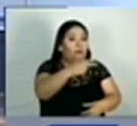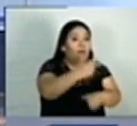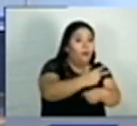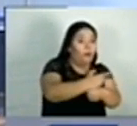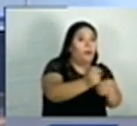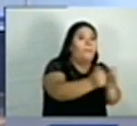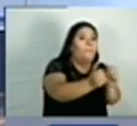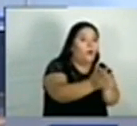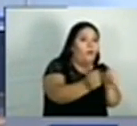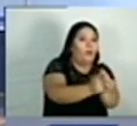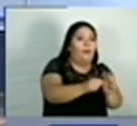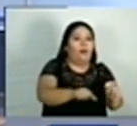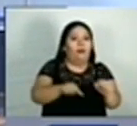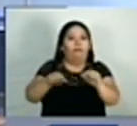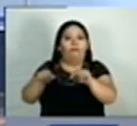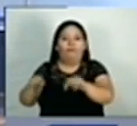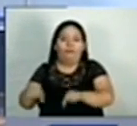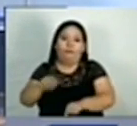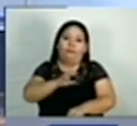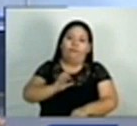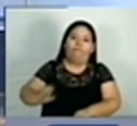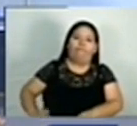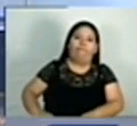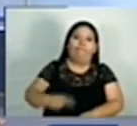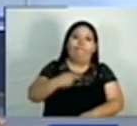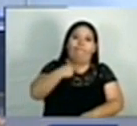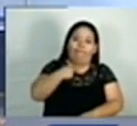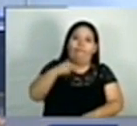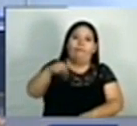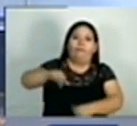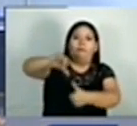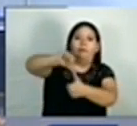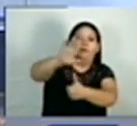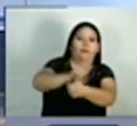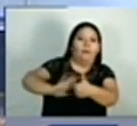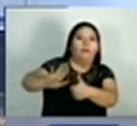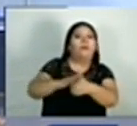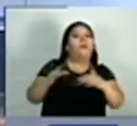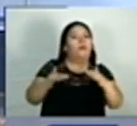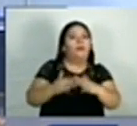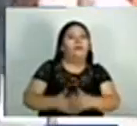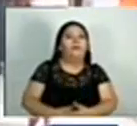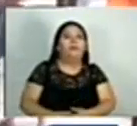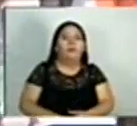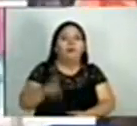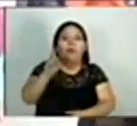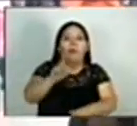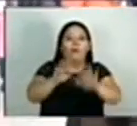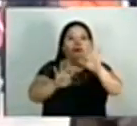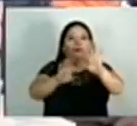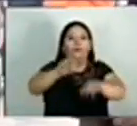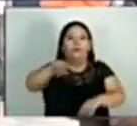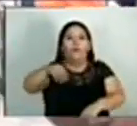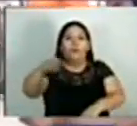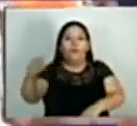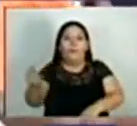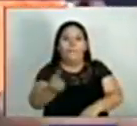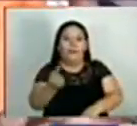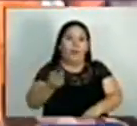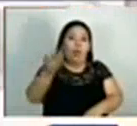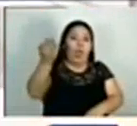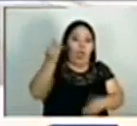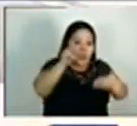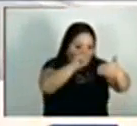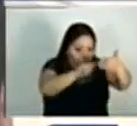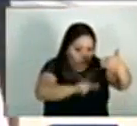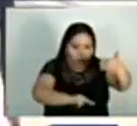y que está afectando directamente a El Salvador y a la región. 190 mil personas en el país que no estaban en